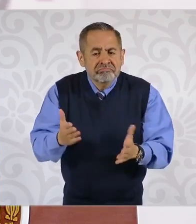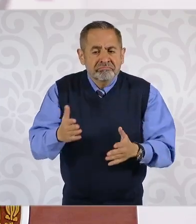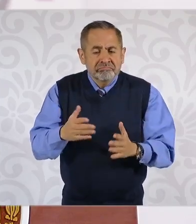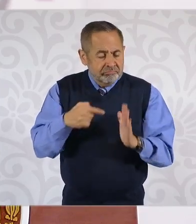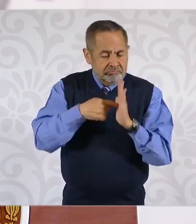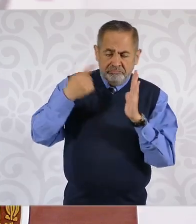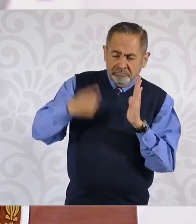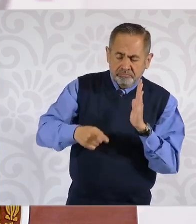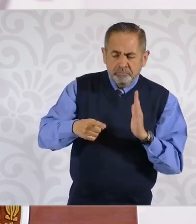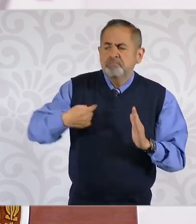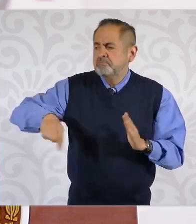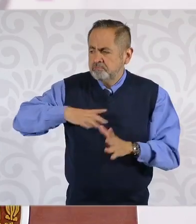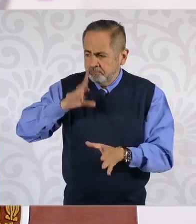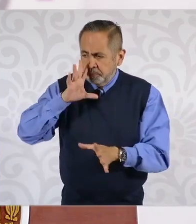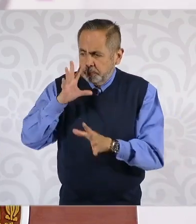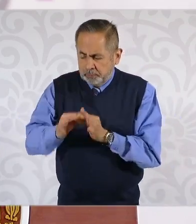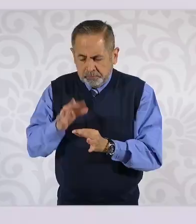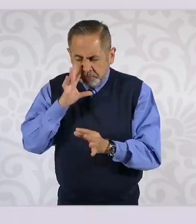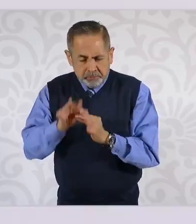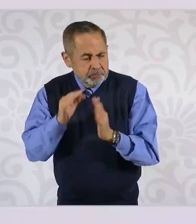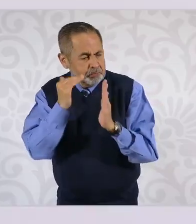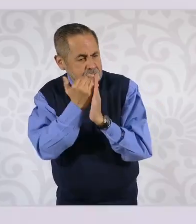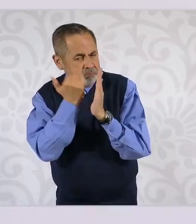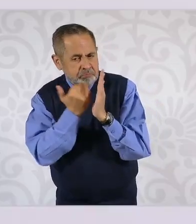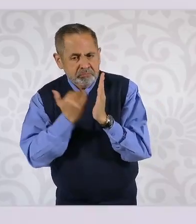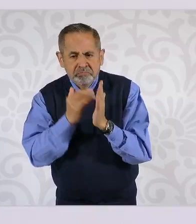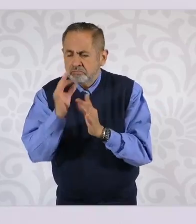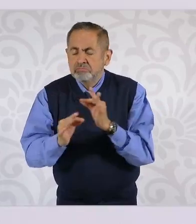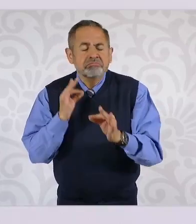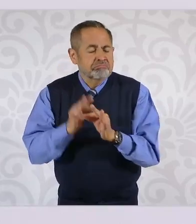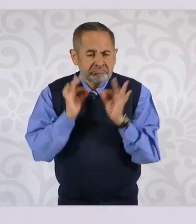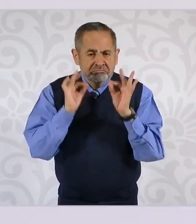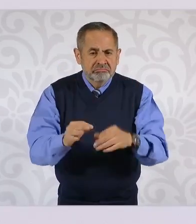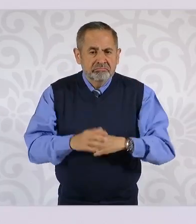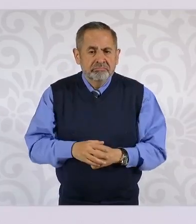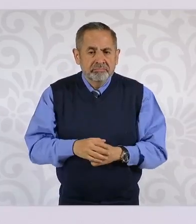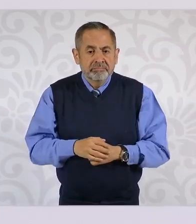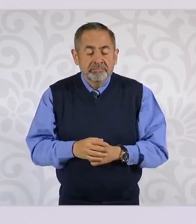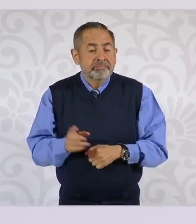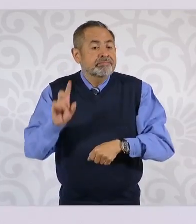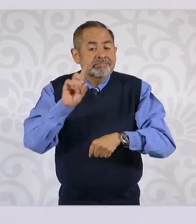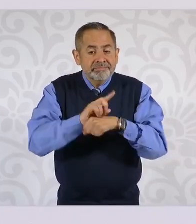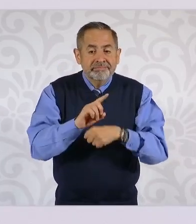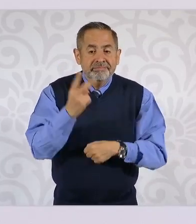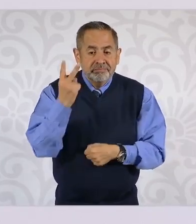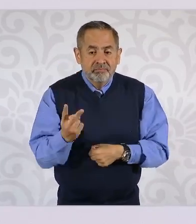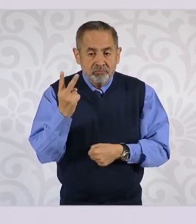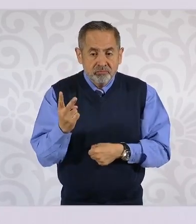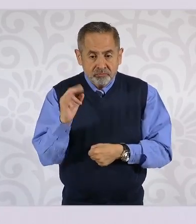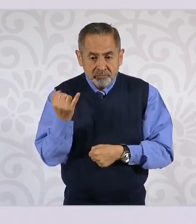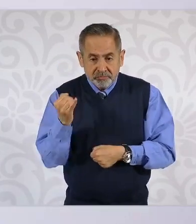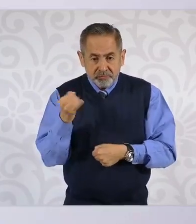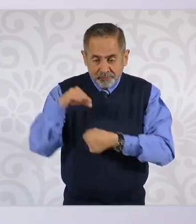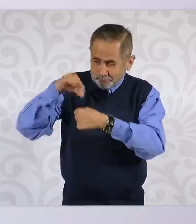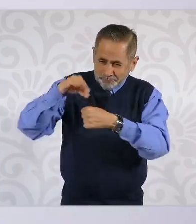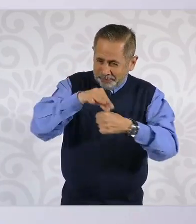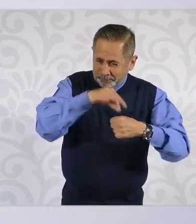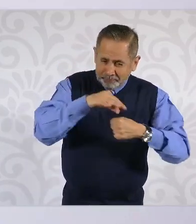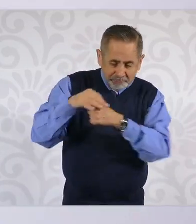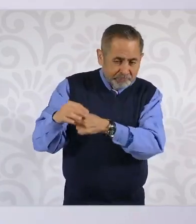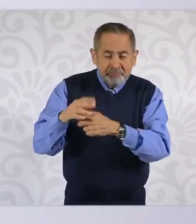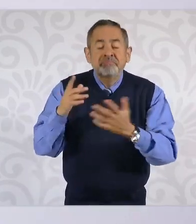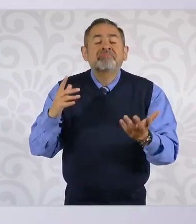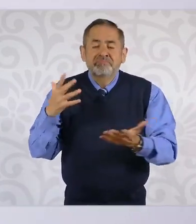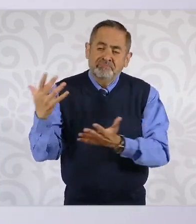Y de nuevo, hubo una elección el 2 de junio. Esa elección